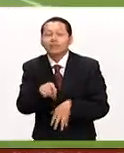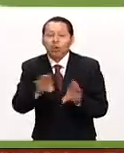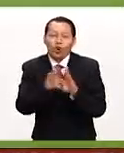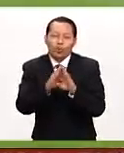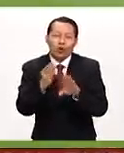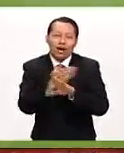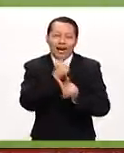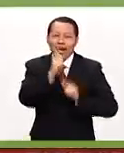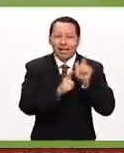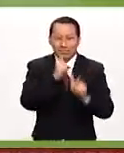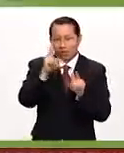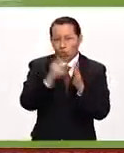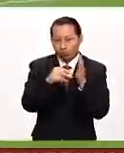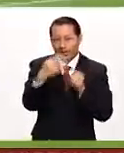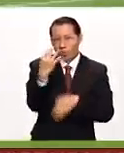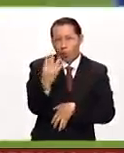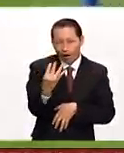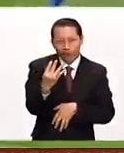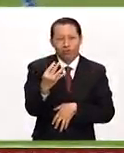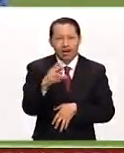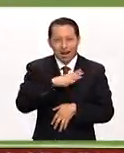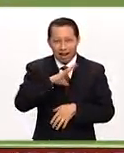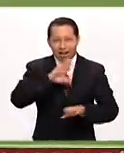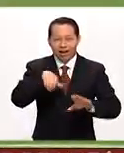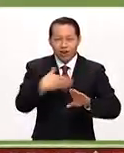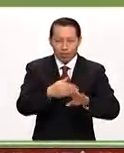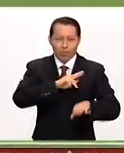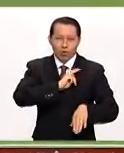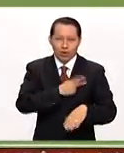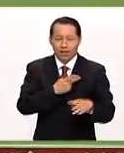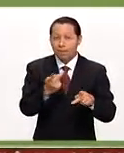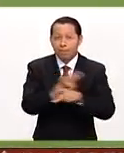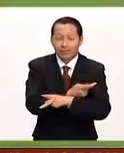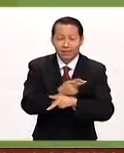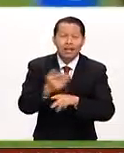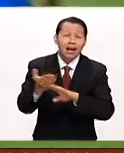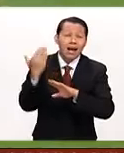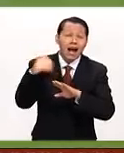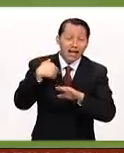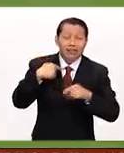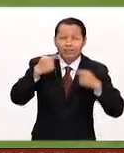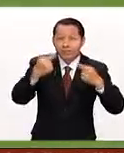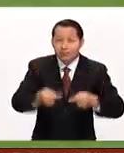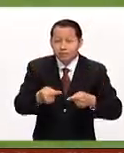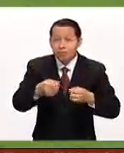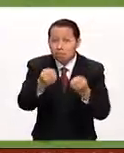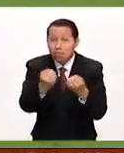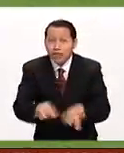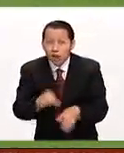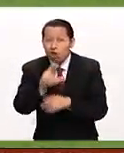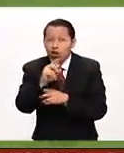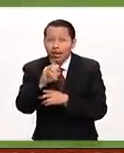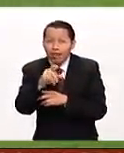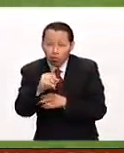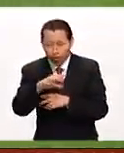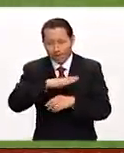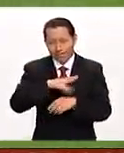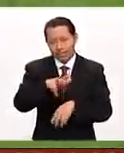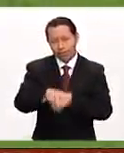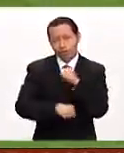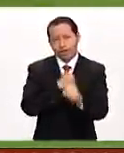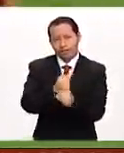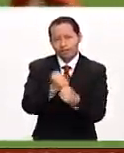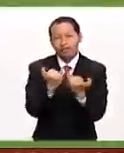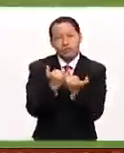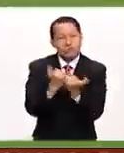Grecia le hiciera en el 2004 a los portugueses, en aquella final que perdieron cuando Cristiano Ronaldo tenía justamente 18 años